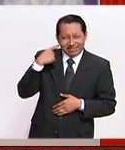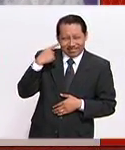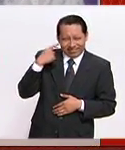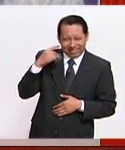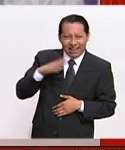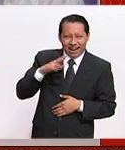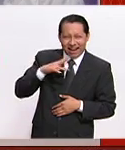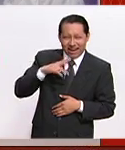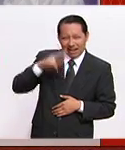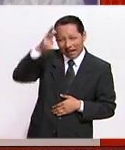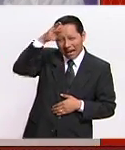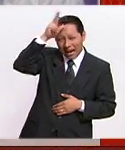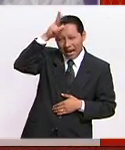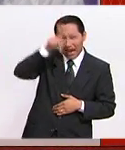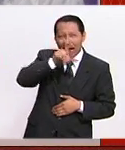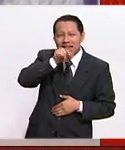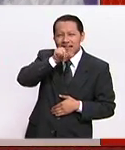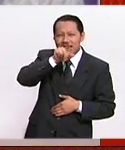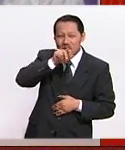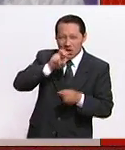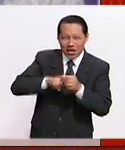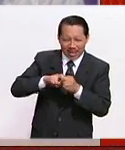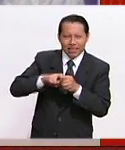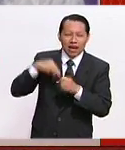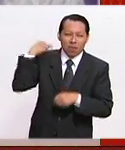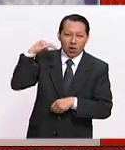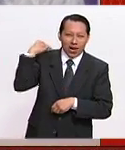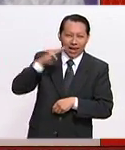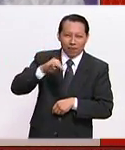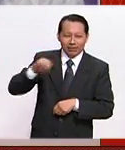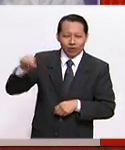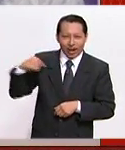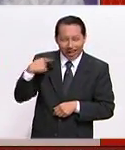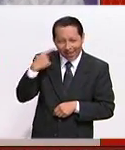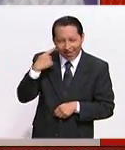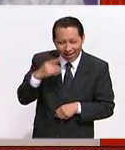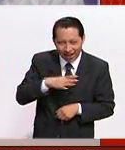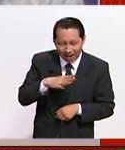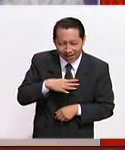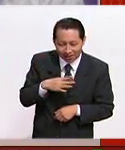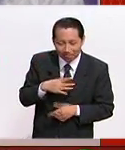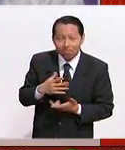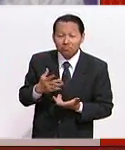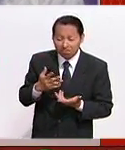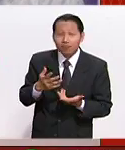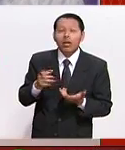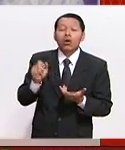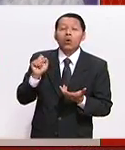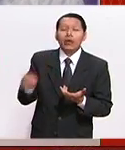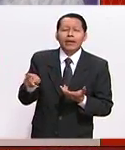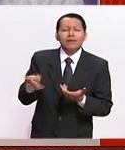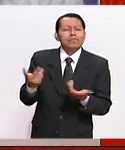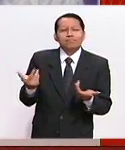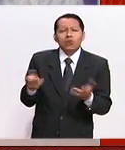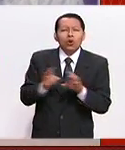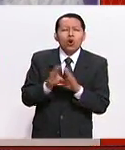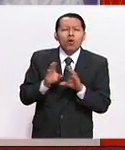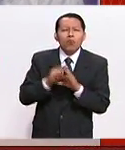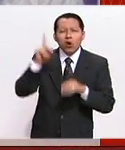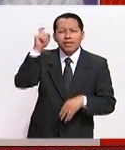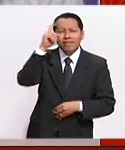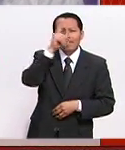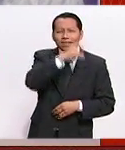gallo donde te encuentras tú en Morelia, Michoacán, ahí de fondo. Bueno, ¿qué tan difícil es para un